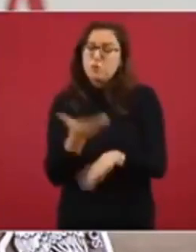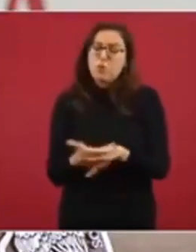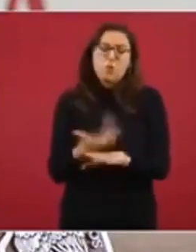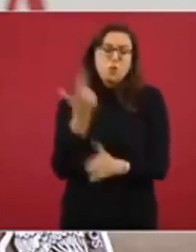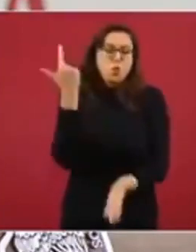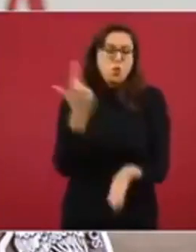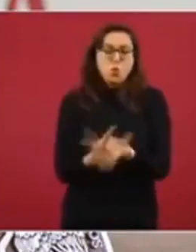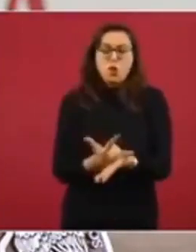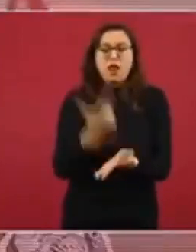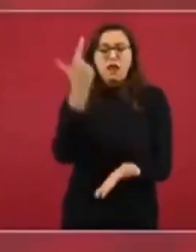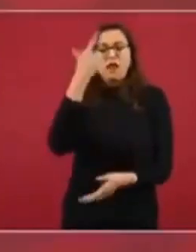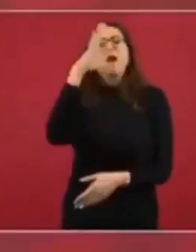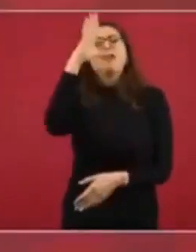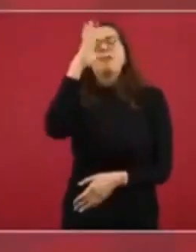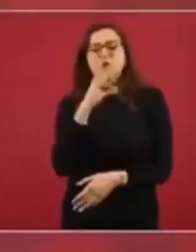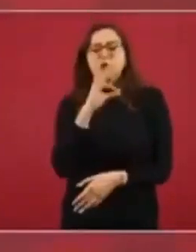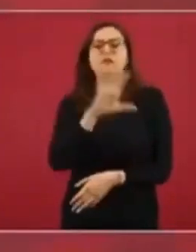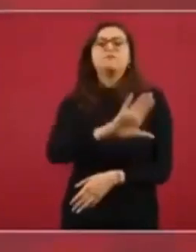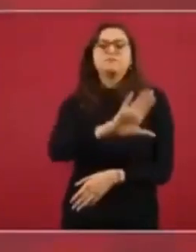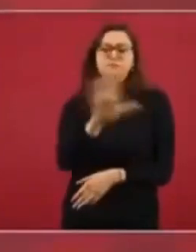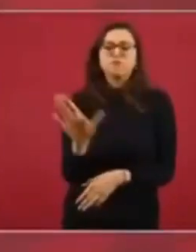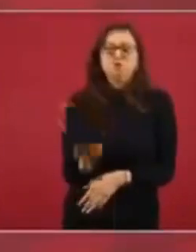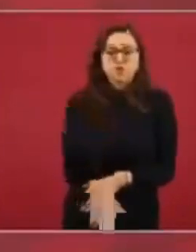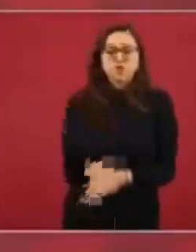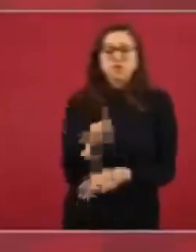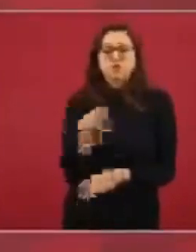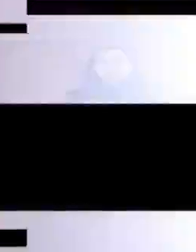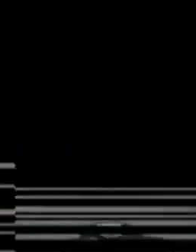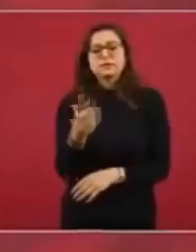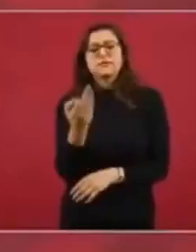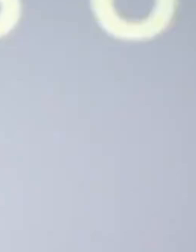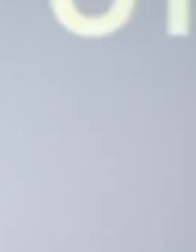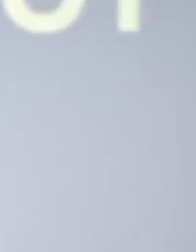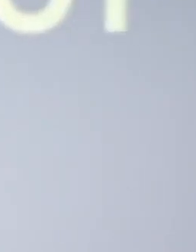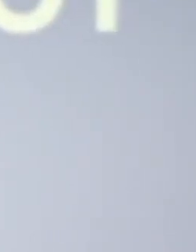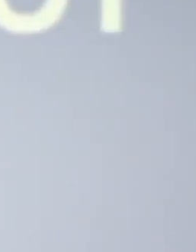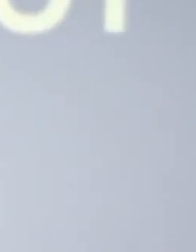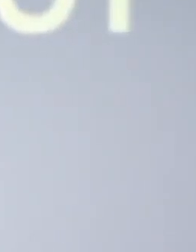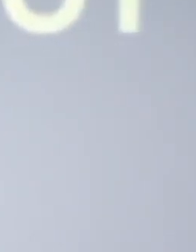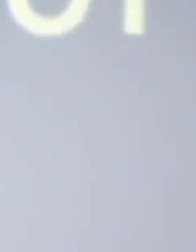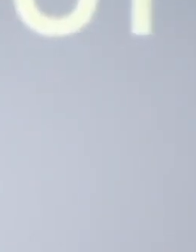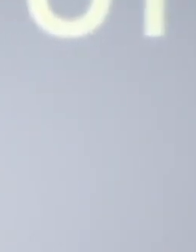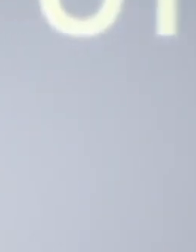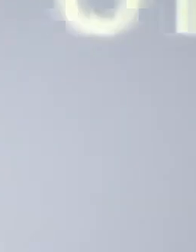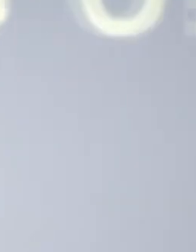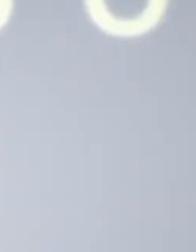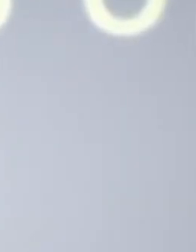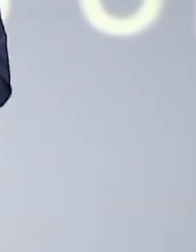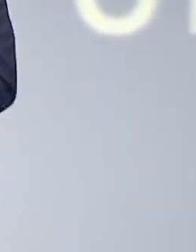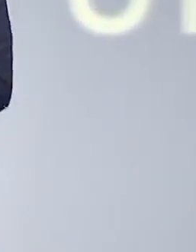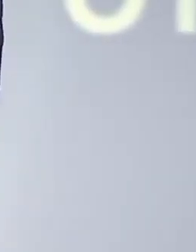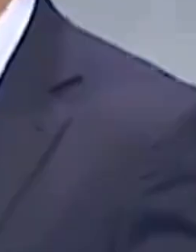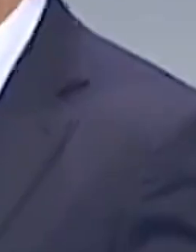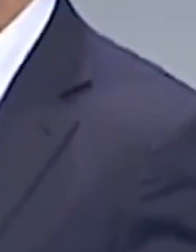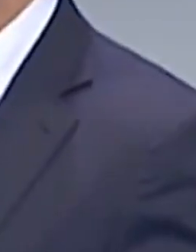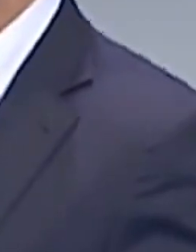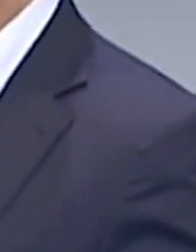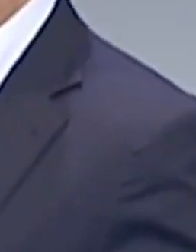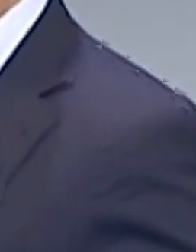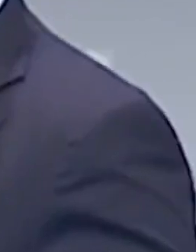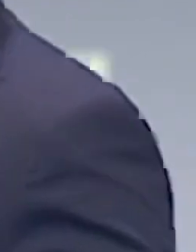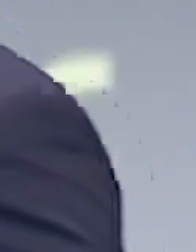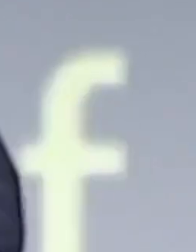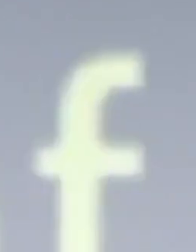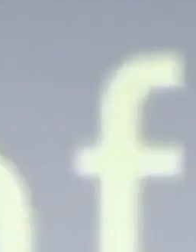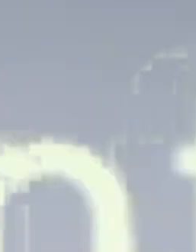la madrugada del 26 de febrero de 2017. Sin embargo, el entonces presidente de México,